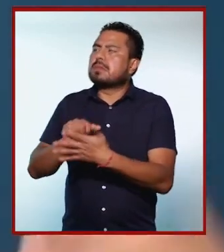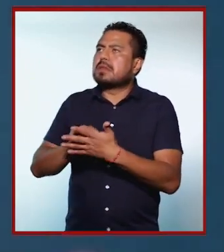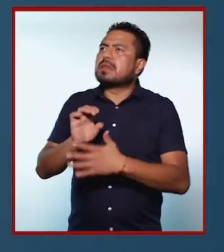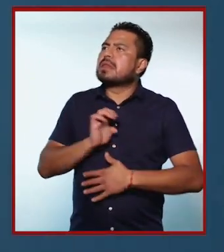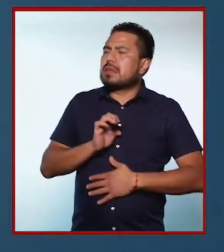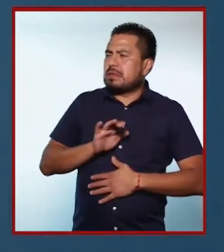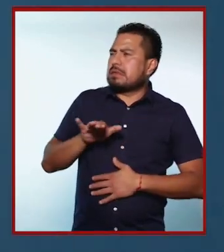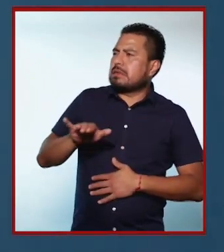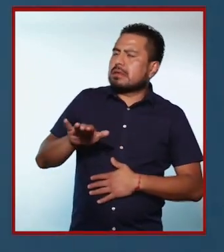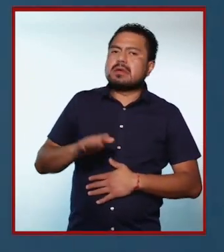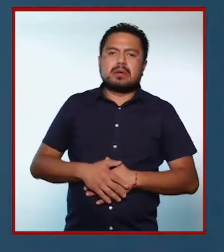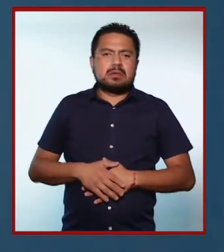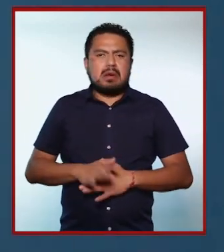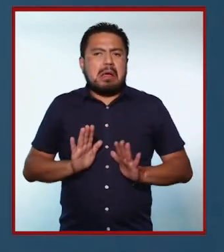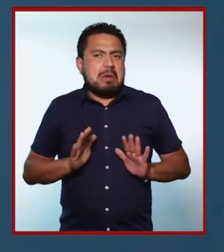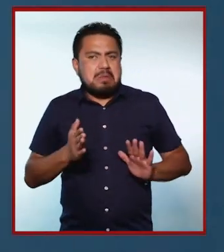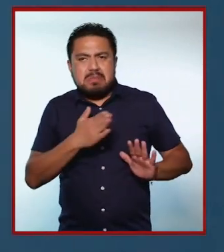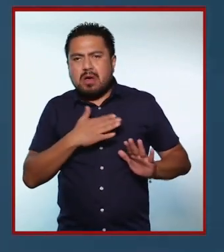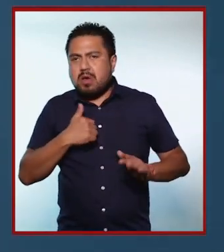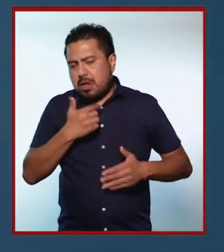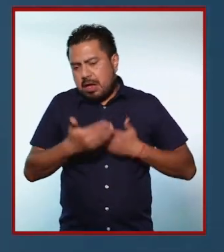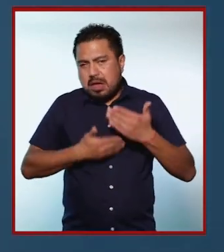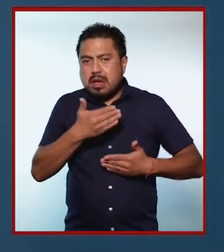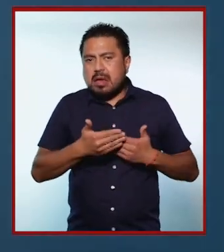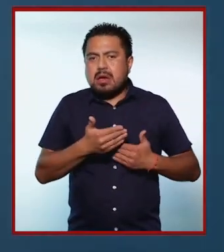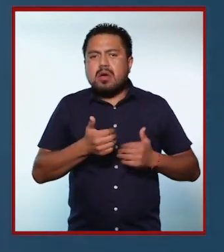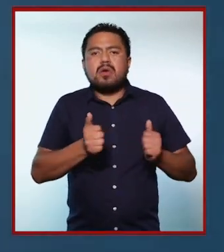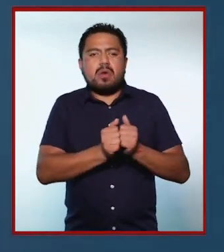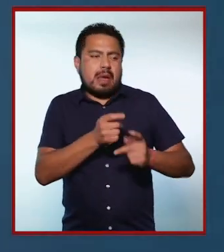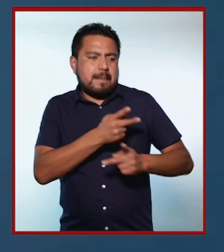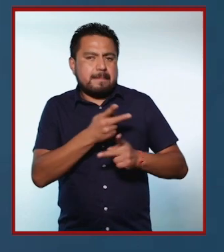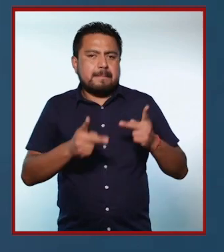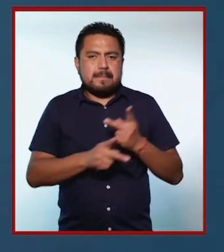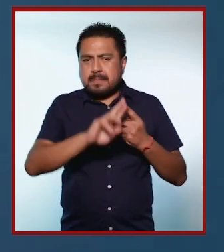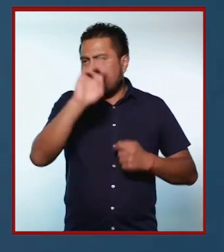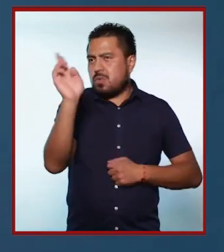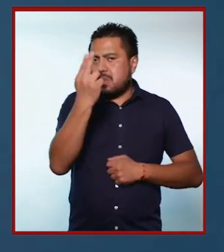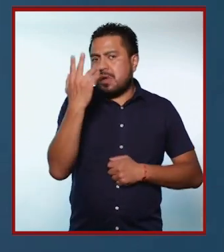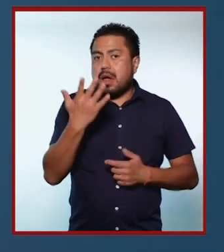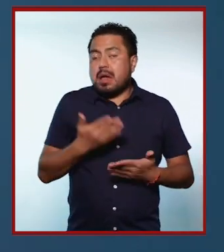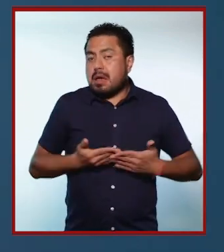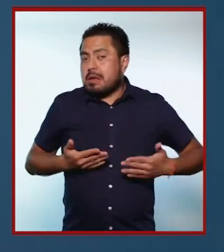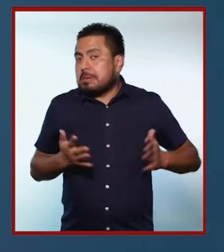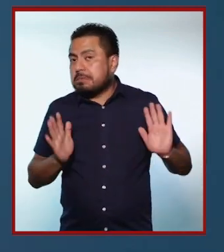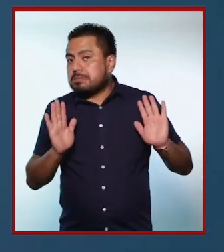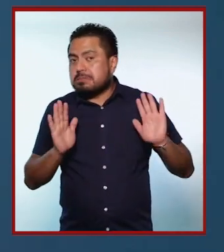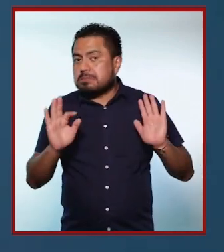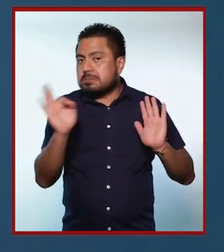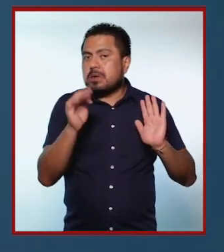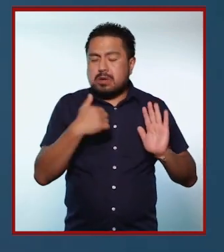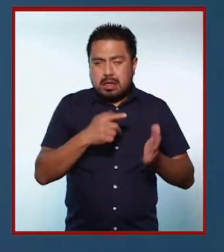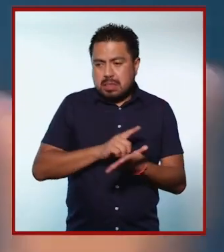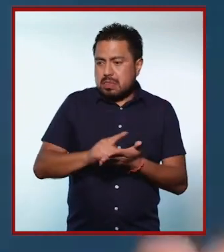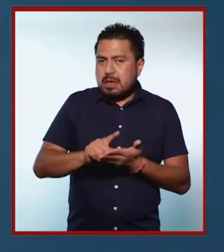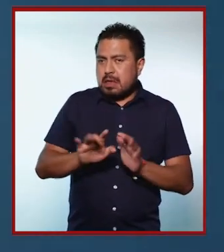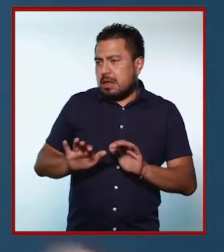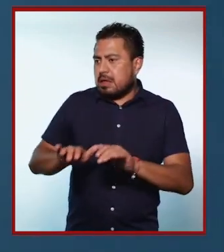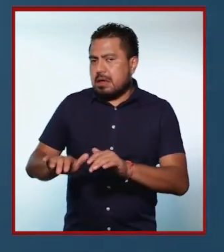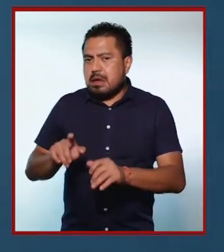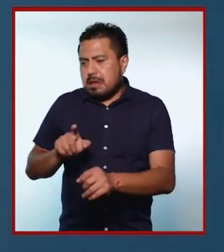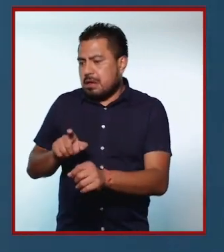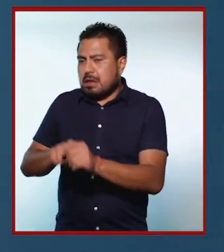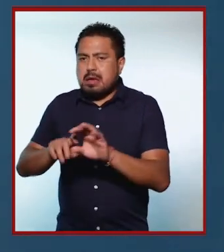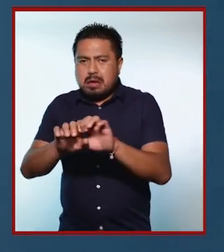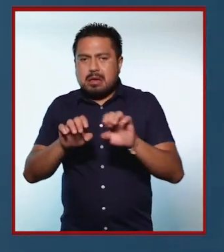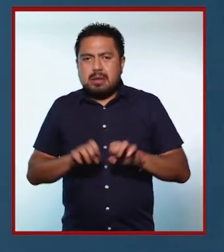toqué la puerta al entrenador. Y entonces dije, bueno, yo estoy estudiando en una prepa de la UNAM. Entonces, bueno, tengo derecho